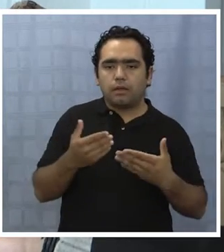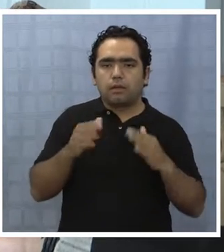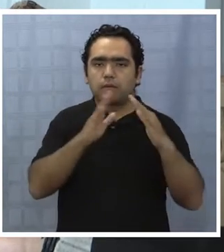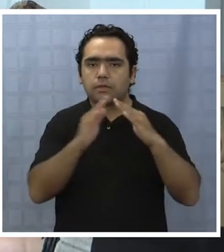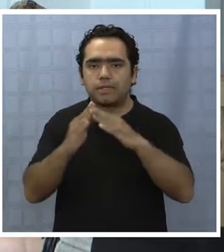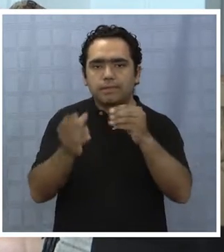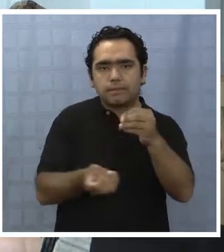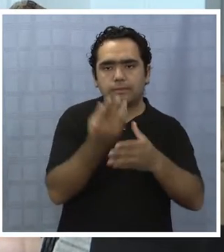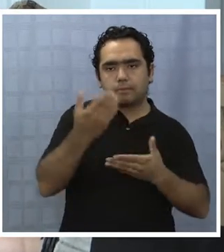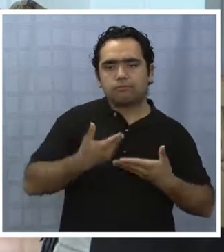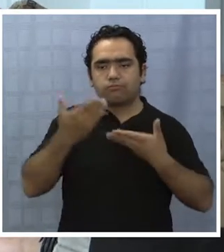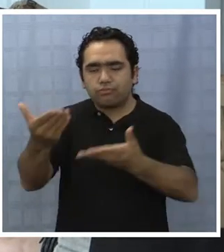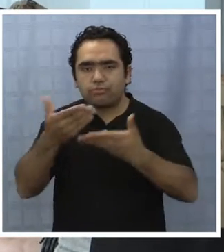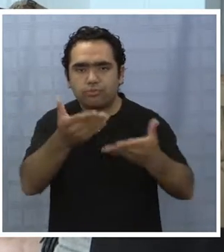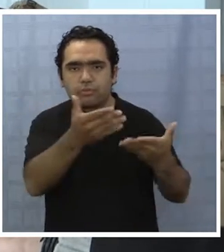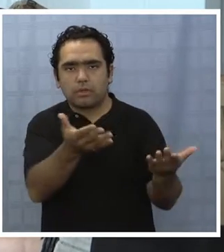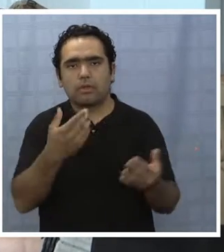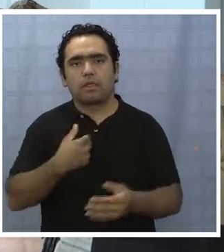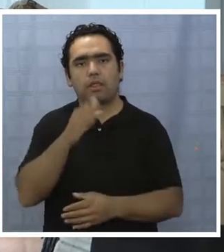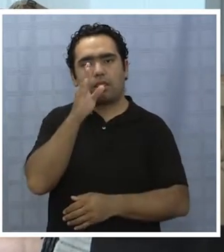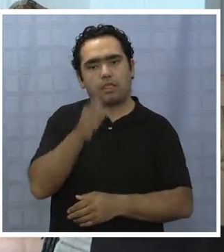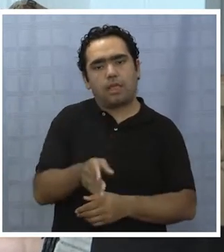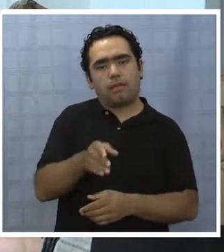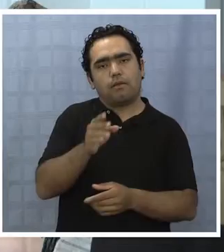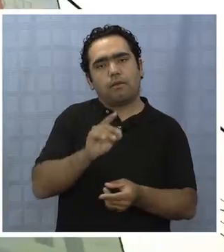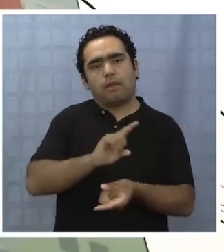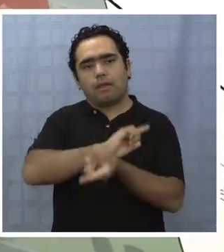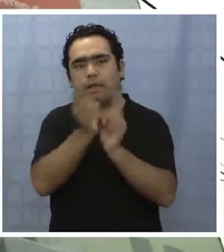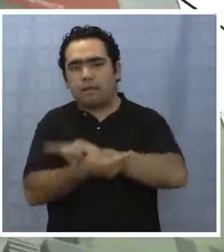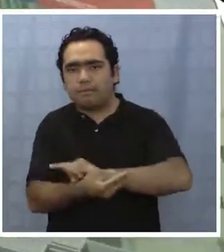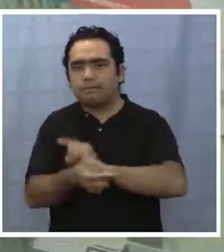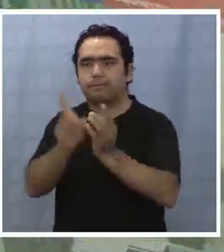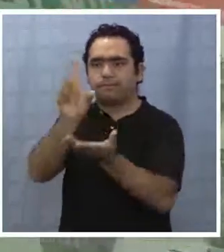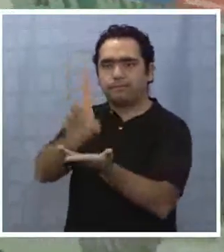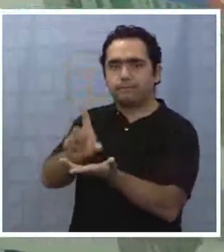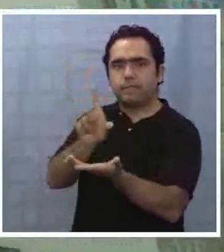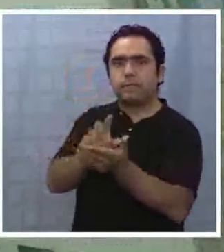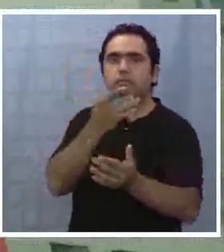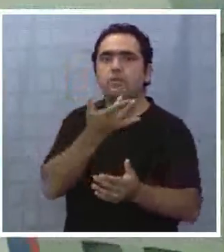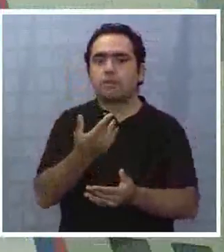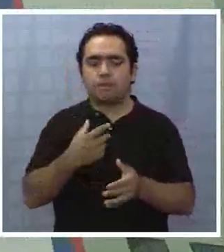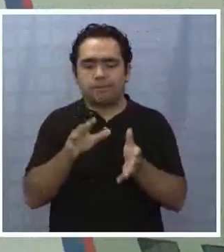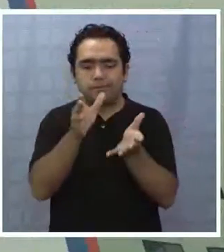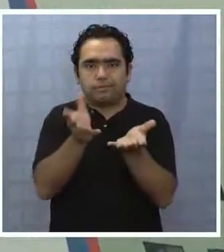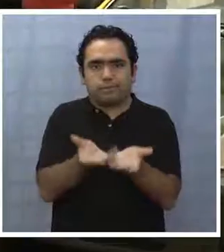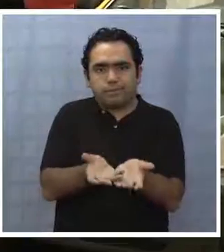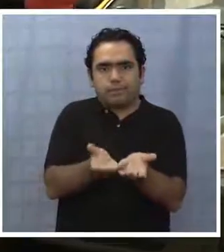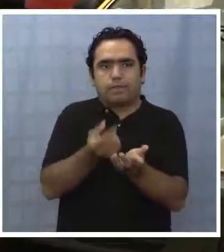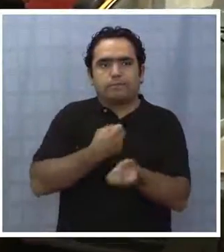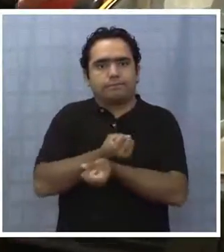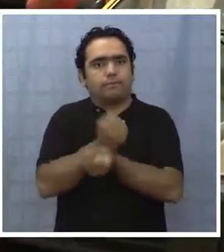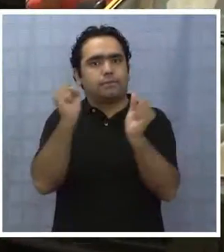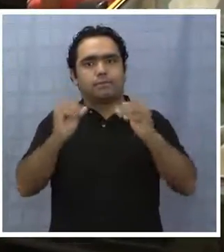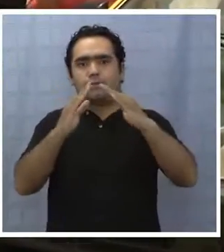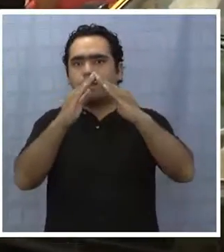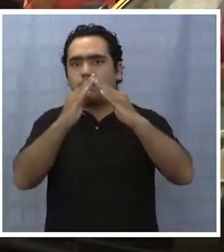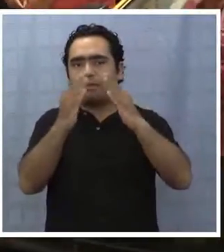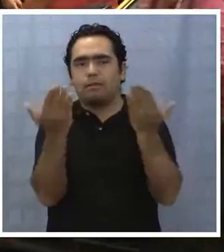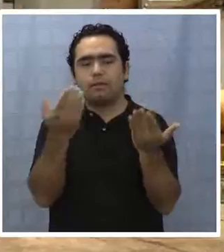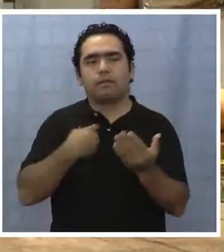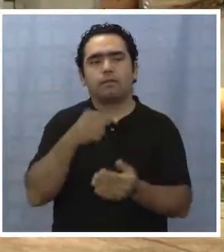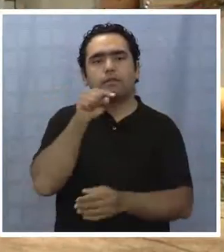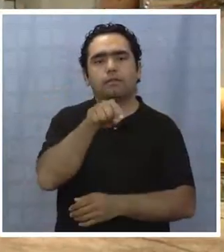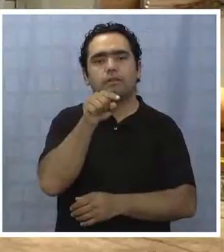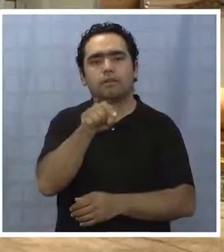cerca de 32, para viviendas que hay que reconstruir completamente porque el tema del sucabón las hacía irreparables y se